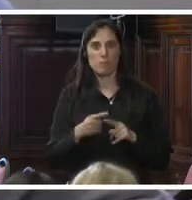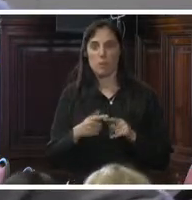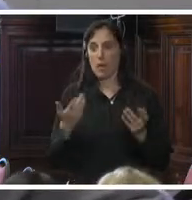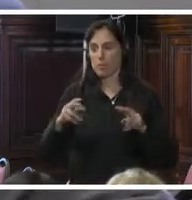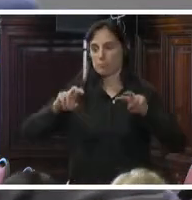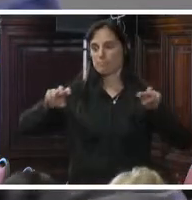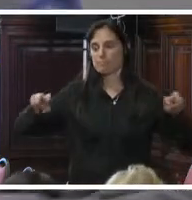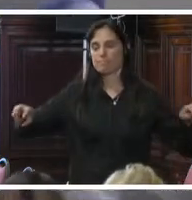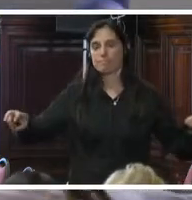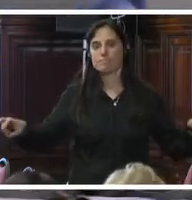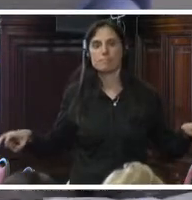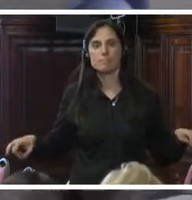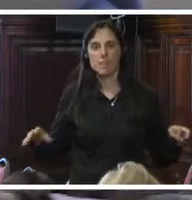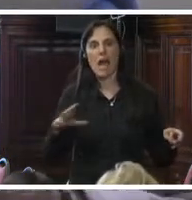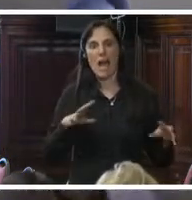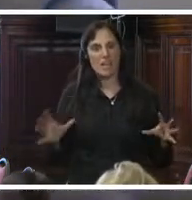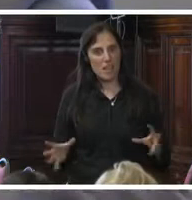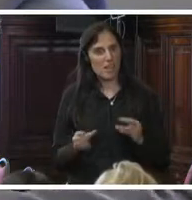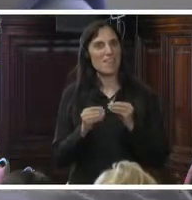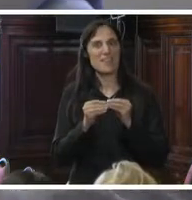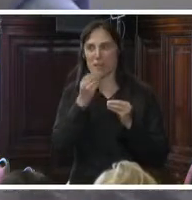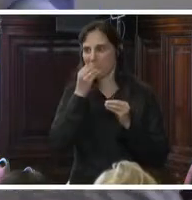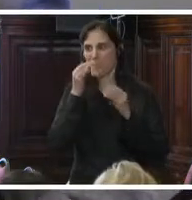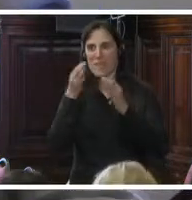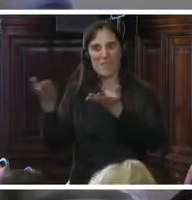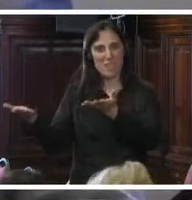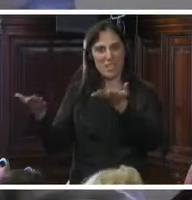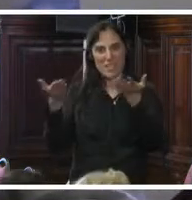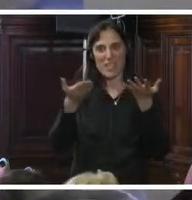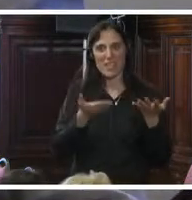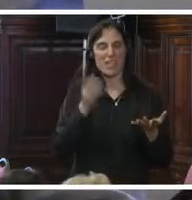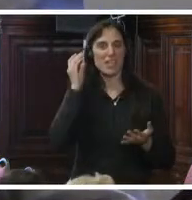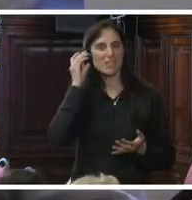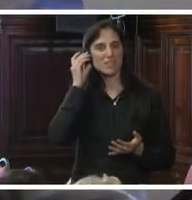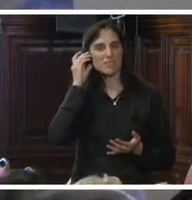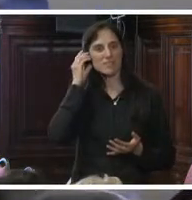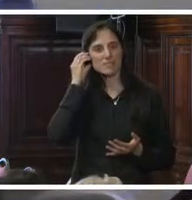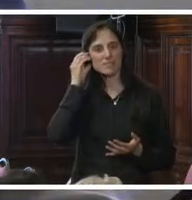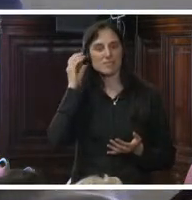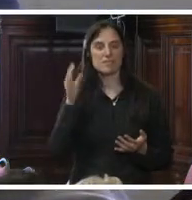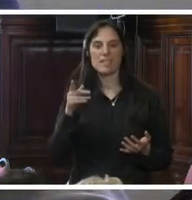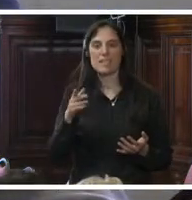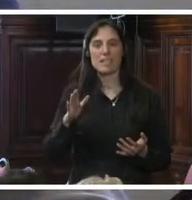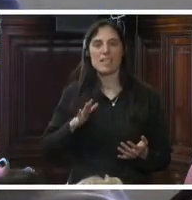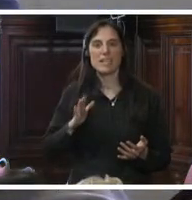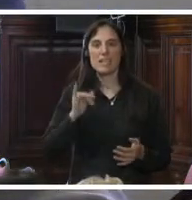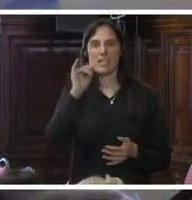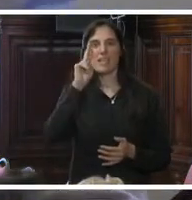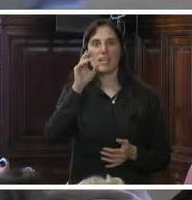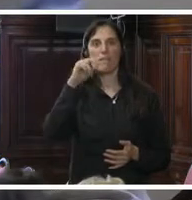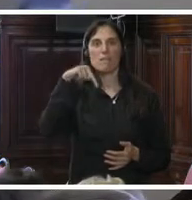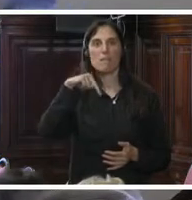una adición muy bienvenida, que es la señora Yvonne